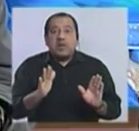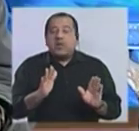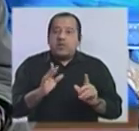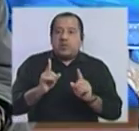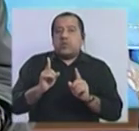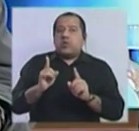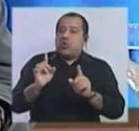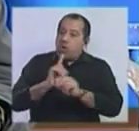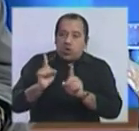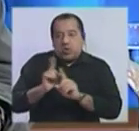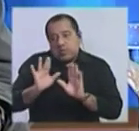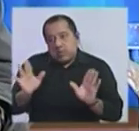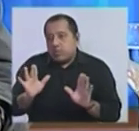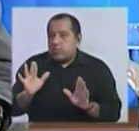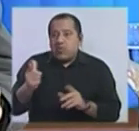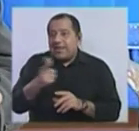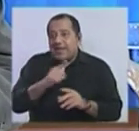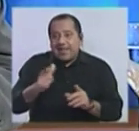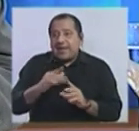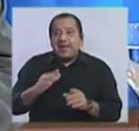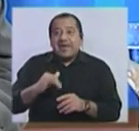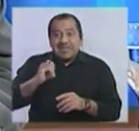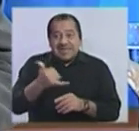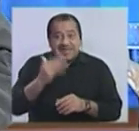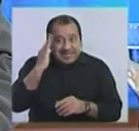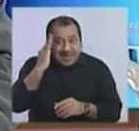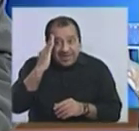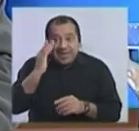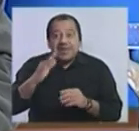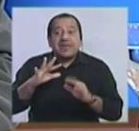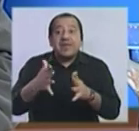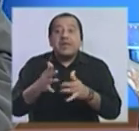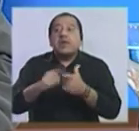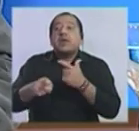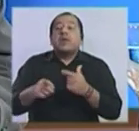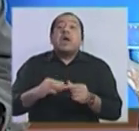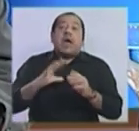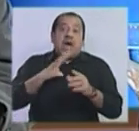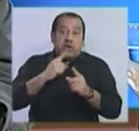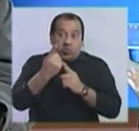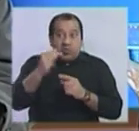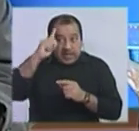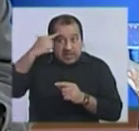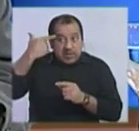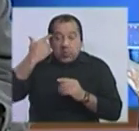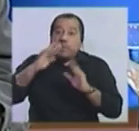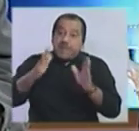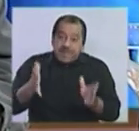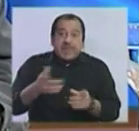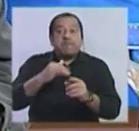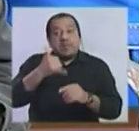No, no. Lo razonable, digamos, es decir, bueno, hay un candidato que sale con ventaja porque, si bien